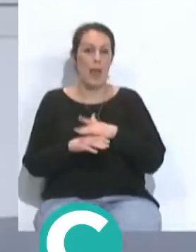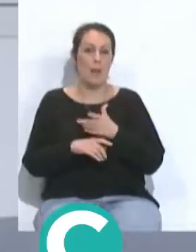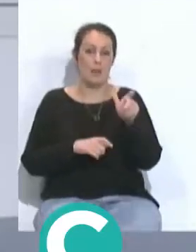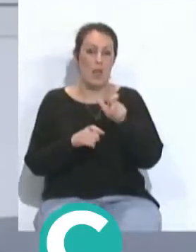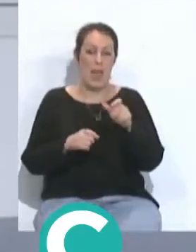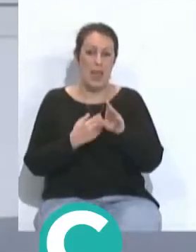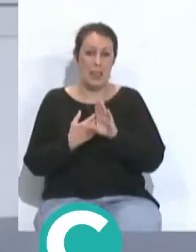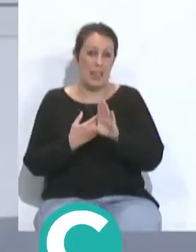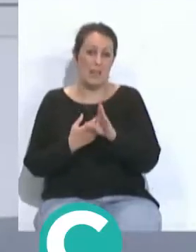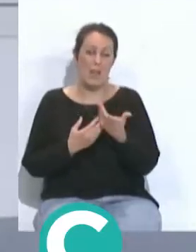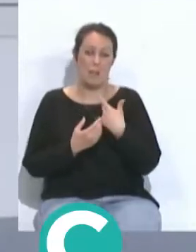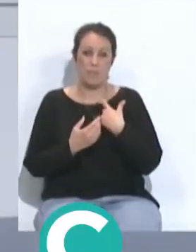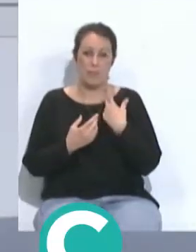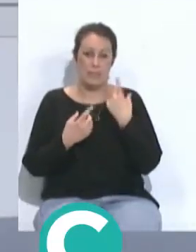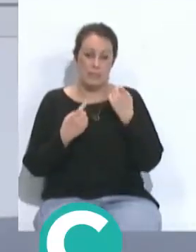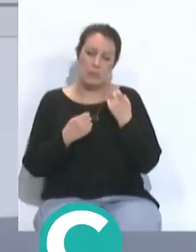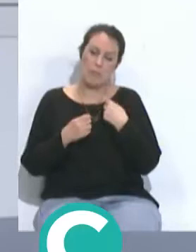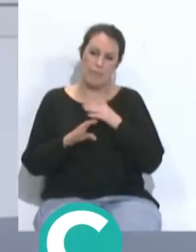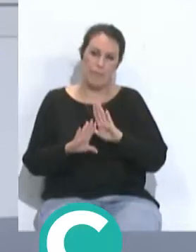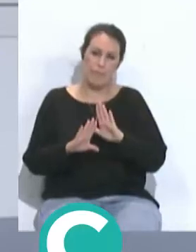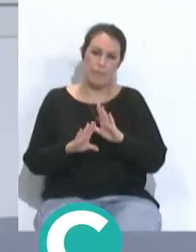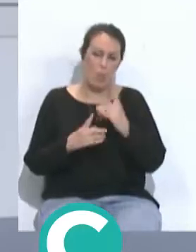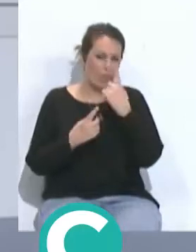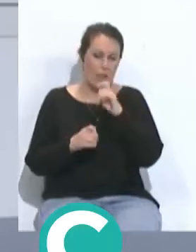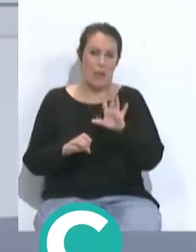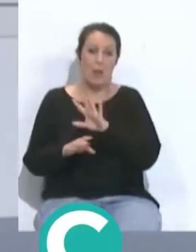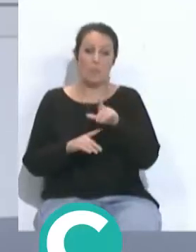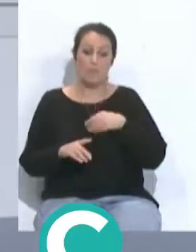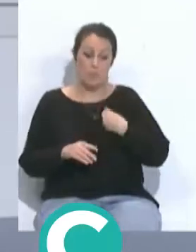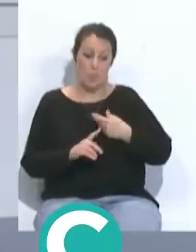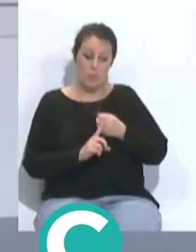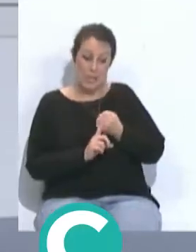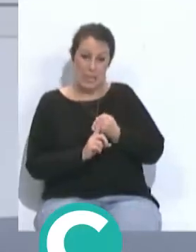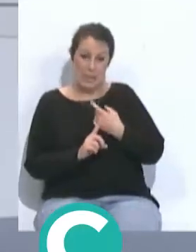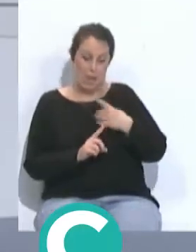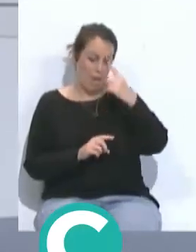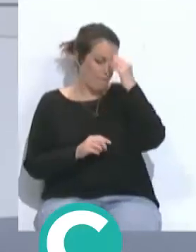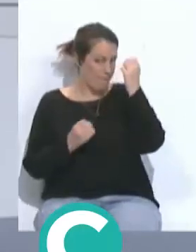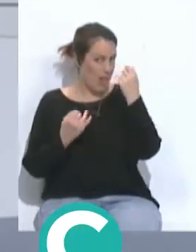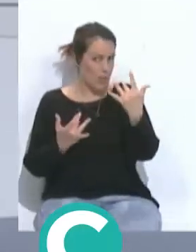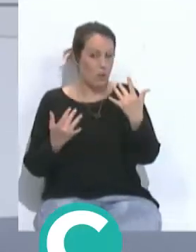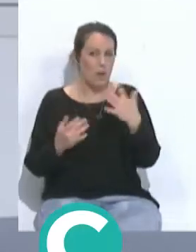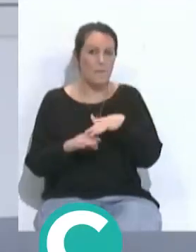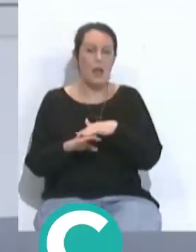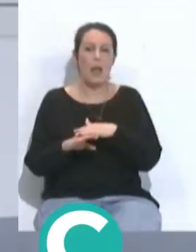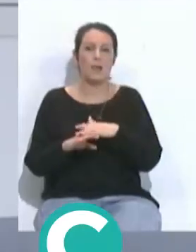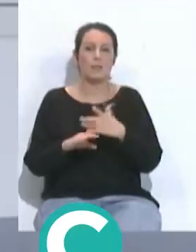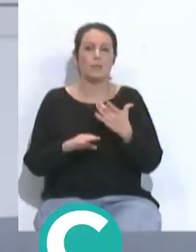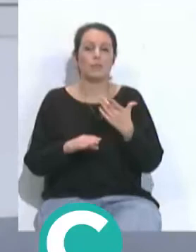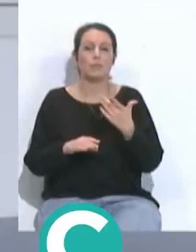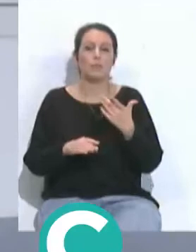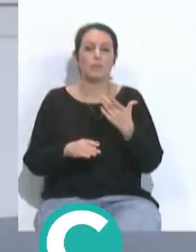pero sin embargo siguen siendo los que tienen que presionar y después tienen que tener la cabecita fresca para cuando